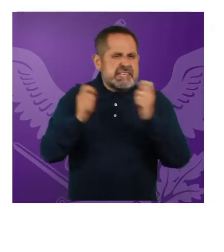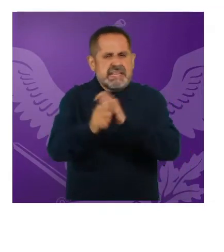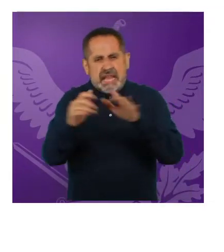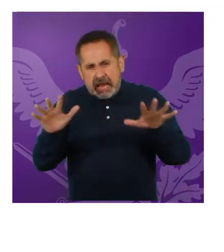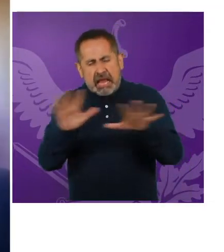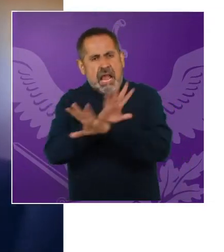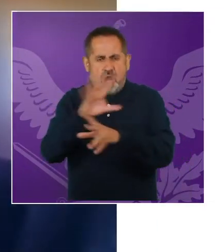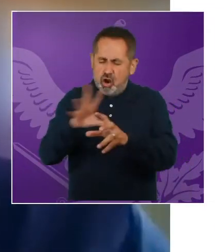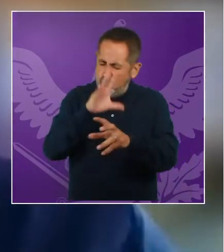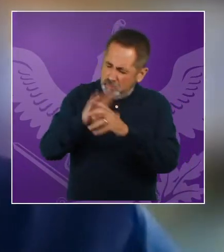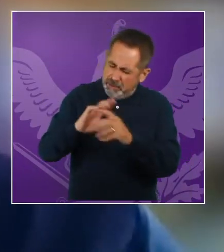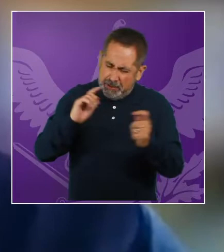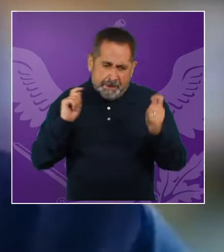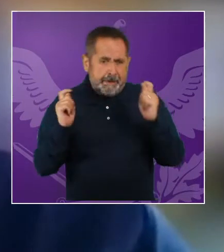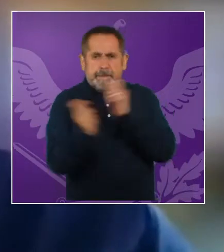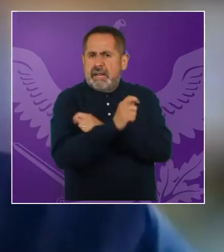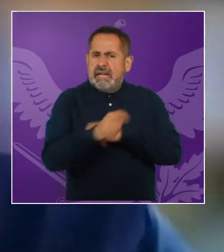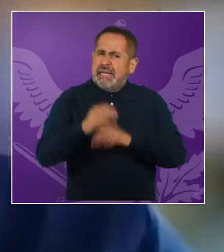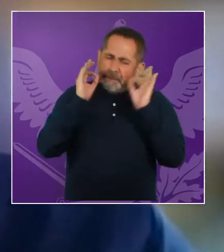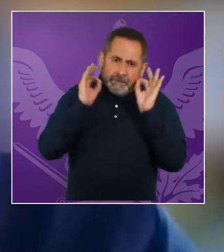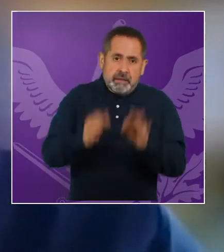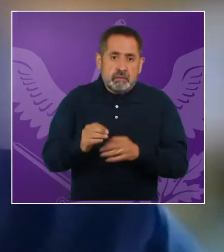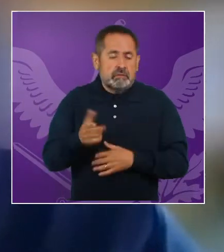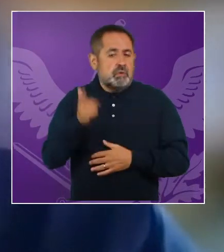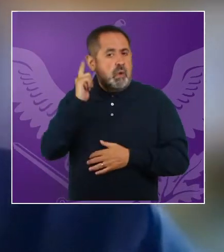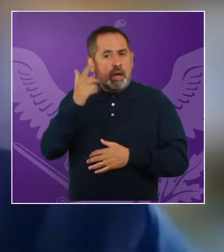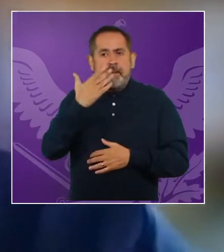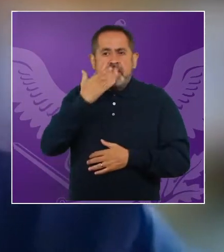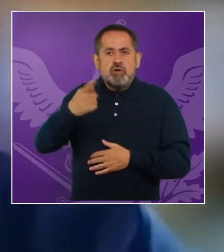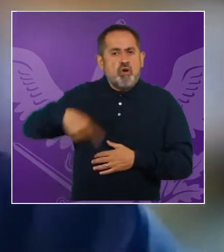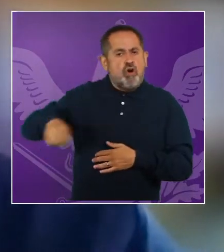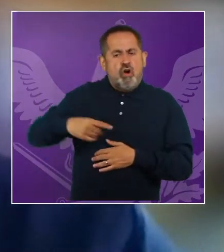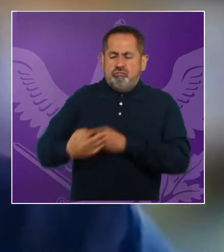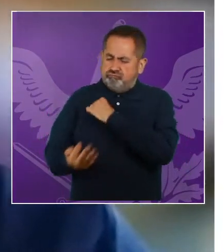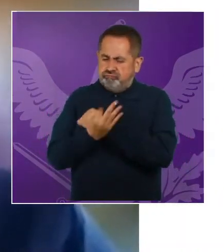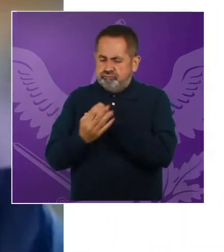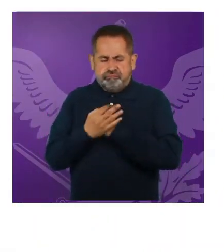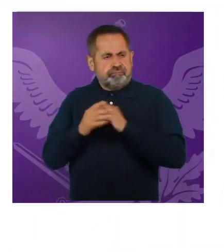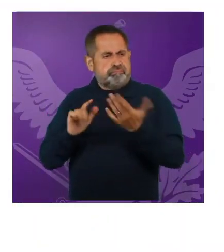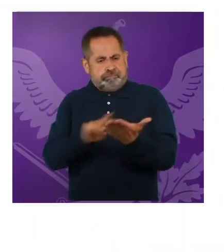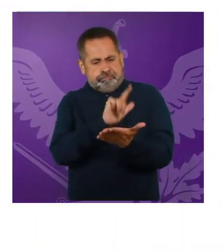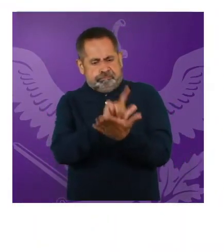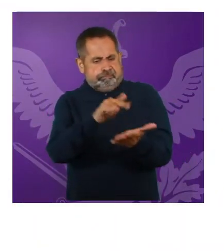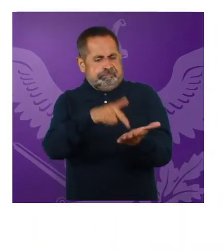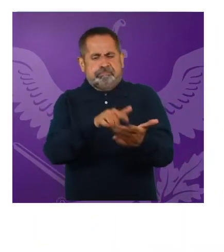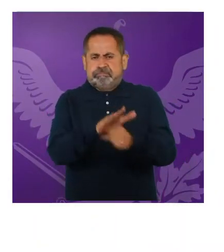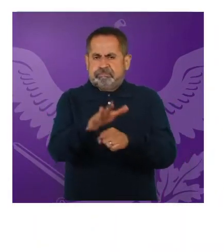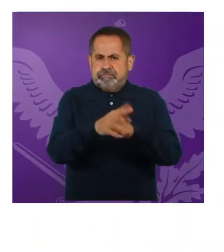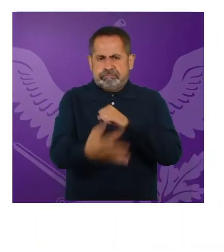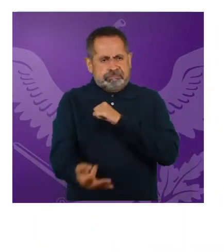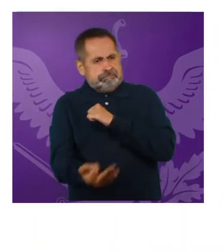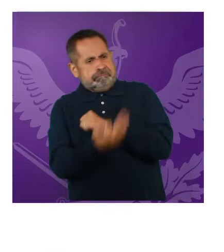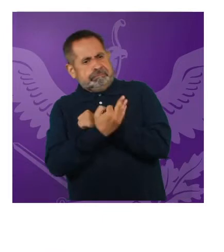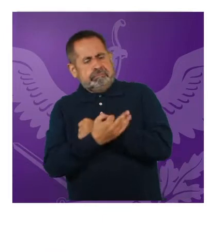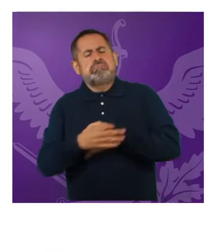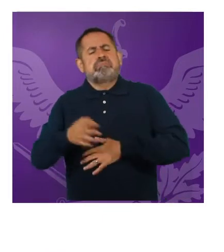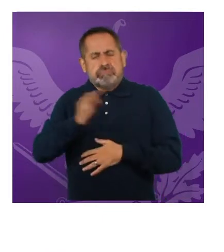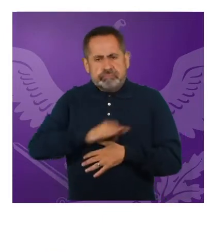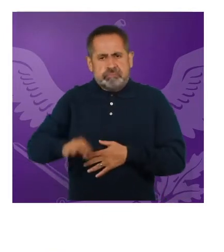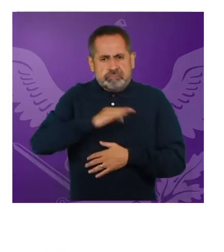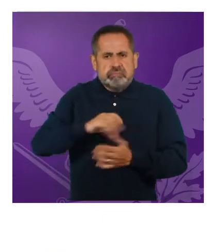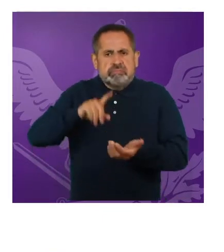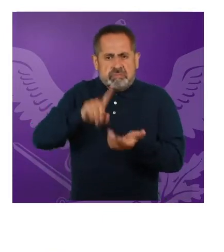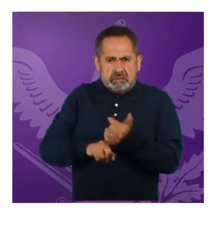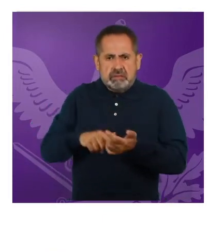cambio estructural que afortunadamente podemos defendernos en el marco de